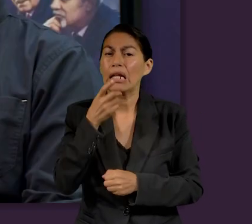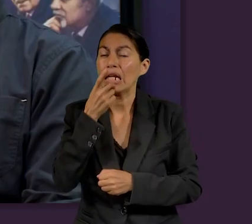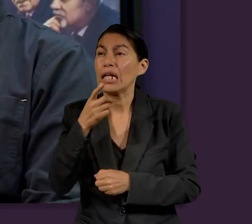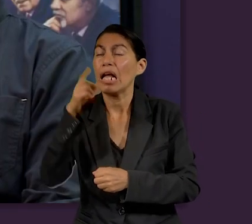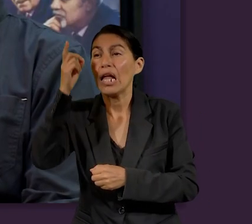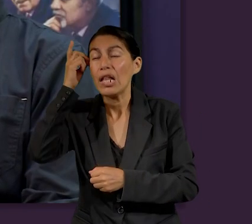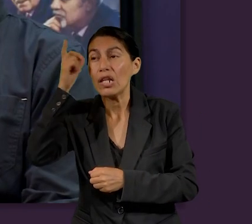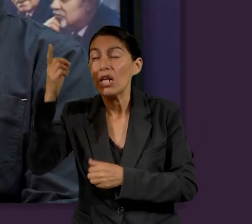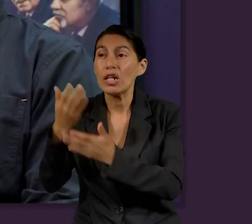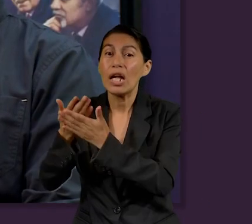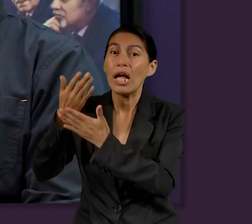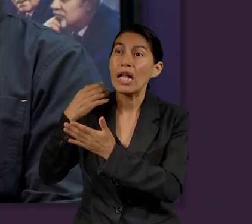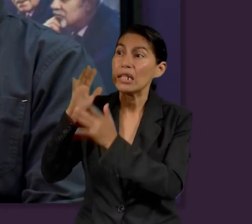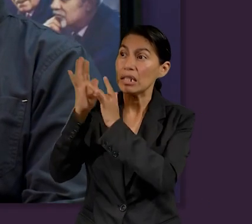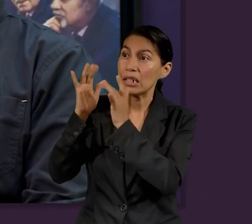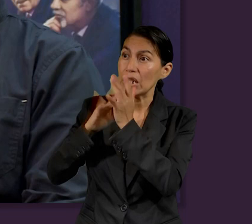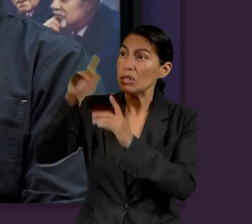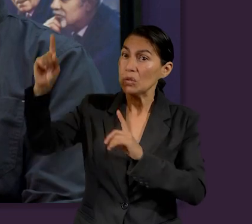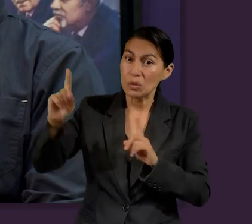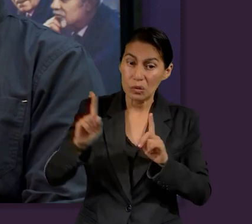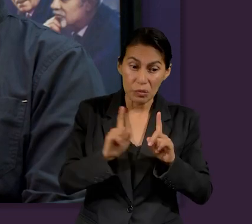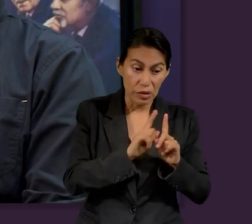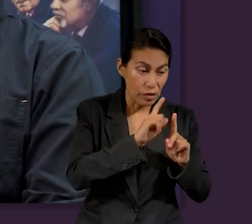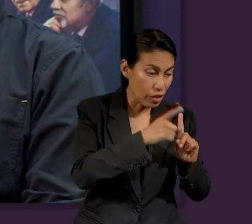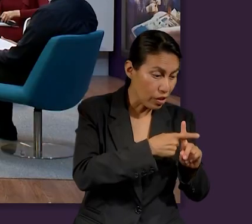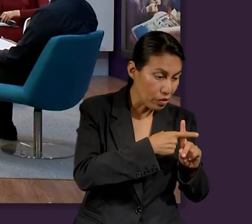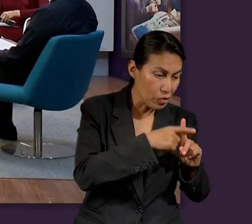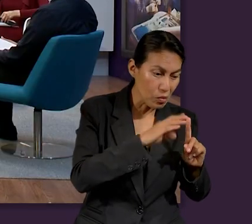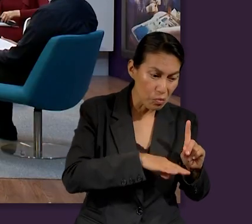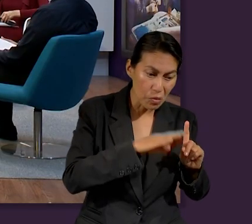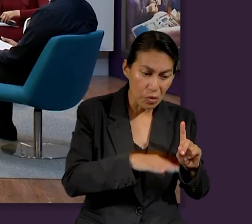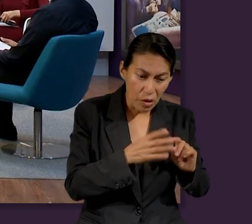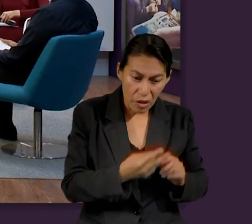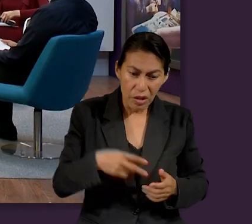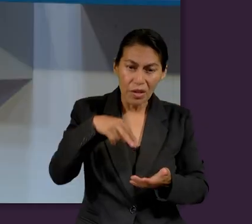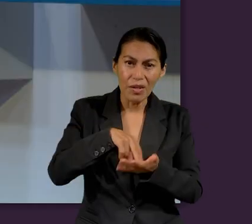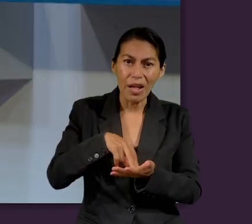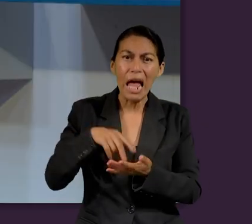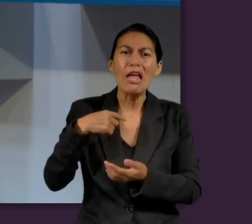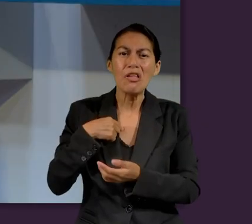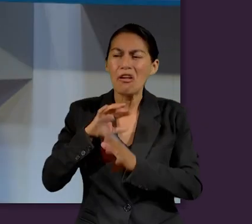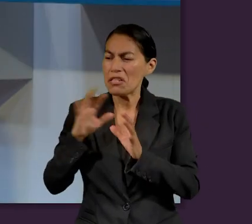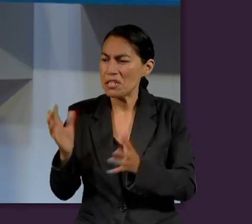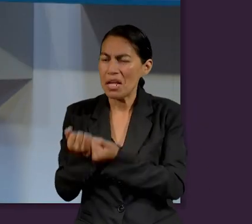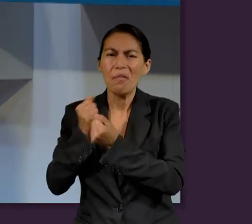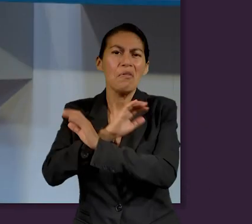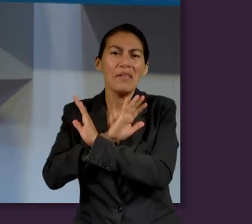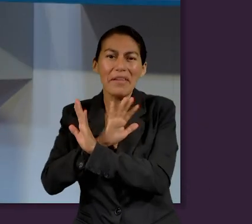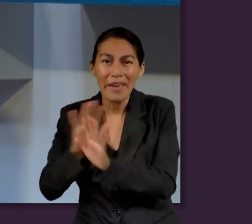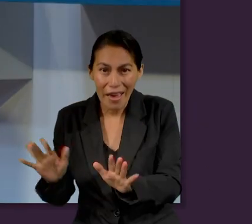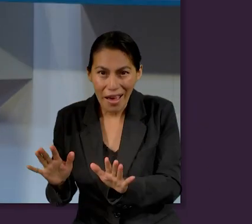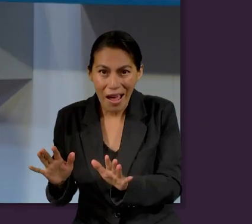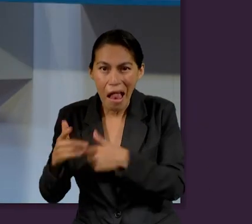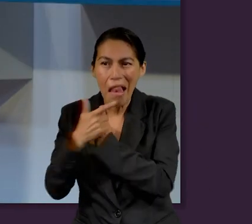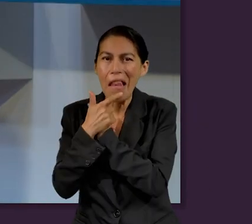pensar de que la salvación ya lo hizo todo por nosotros, la recompensa ya está hecha. Entonces nosotros